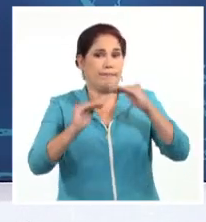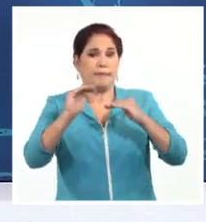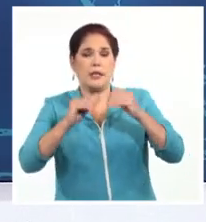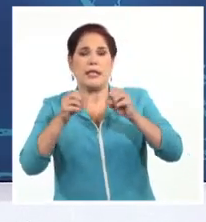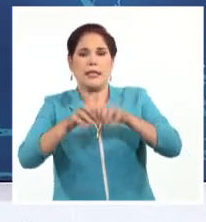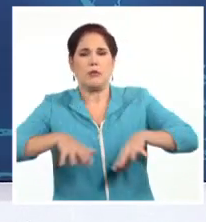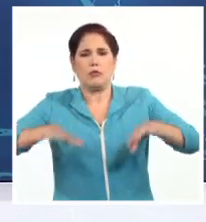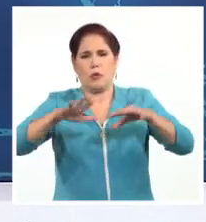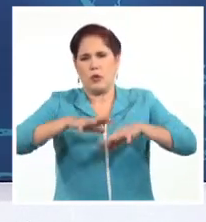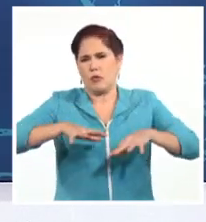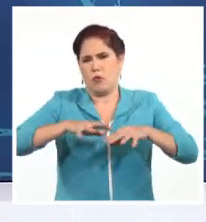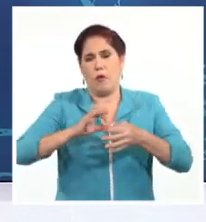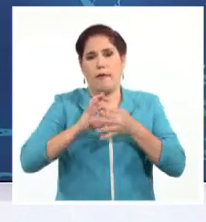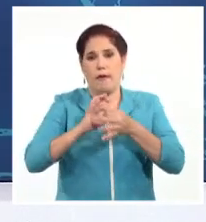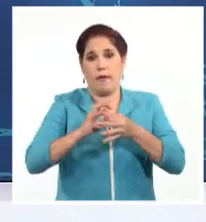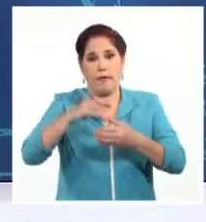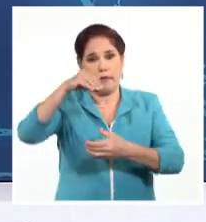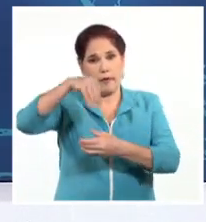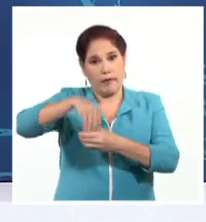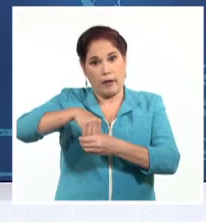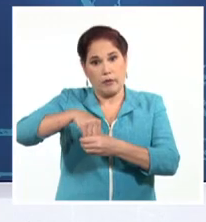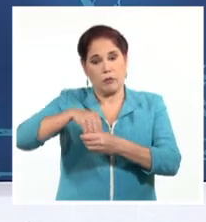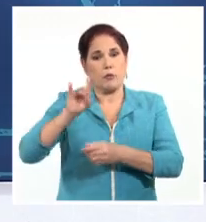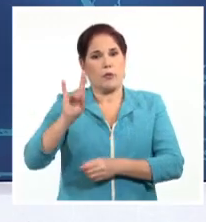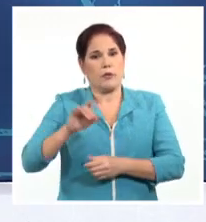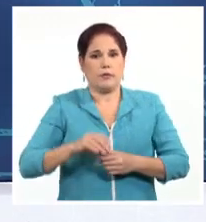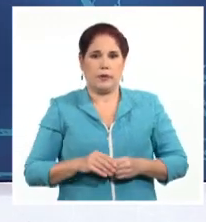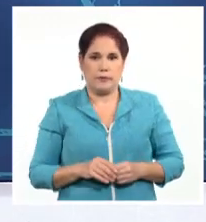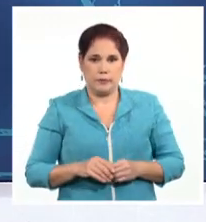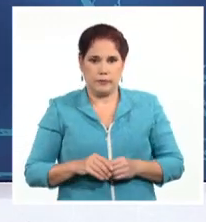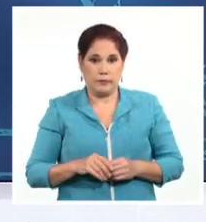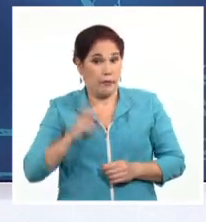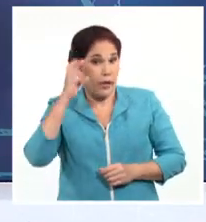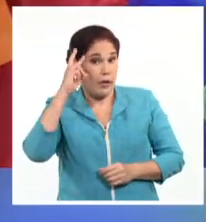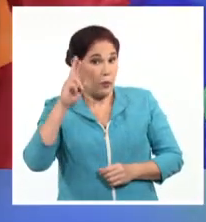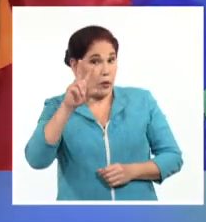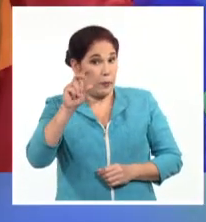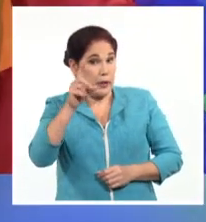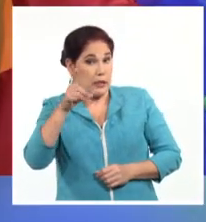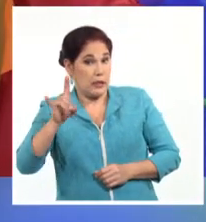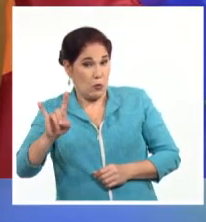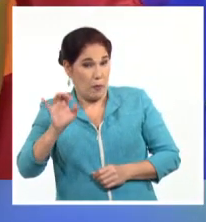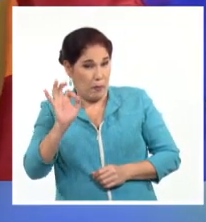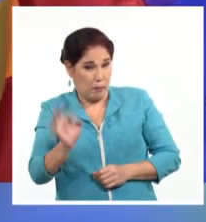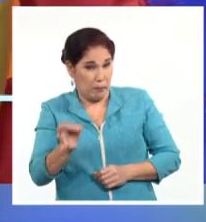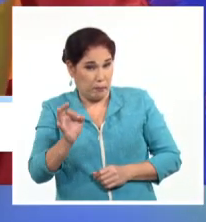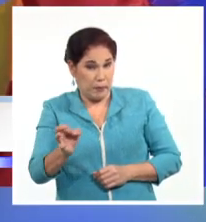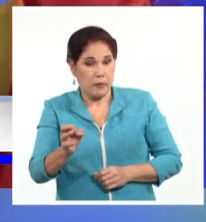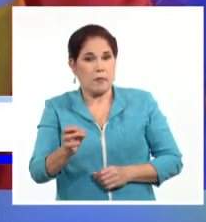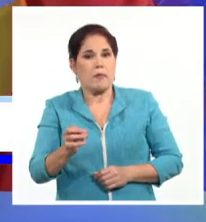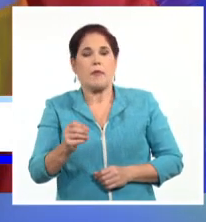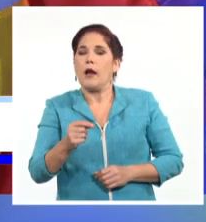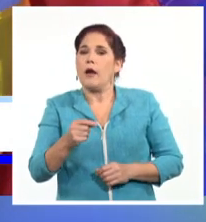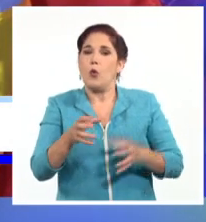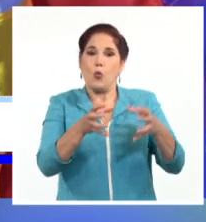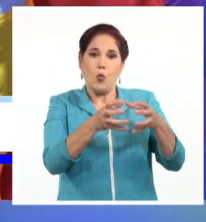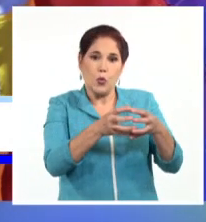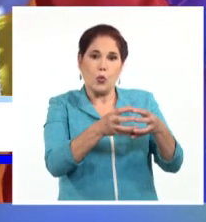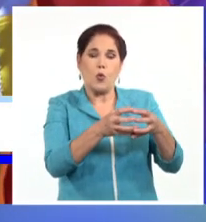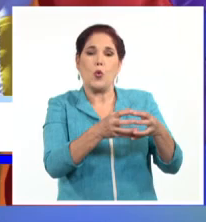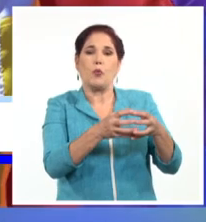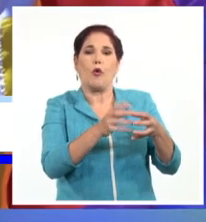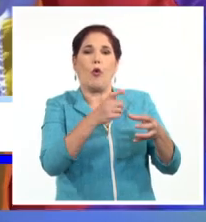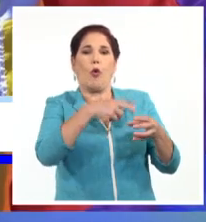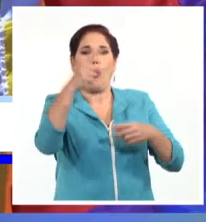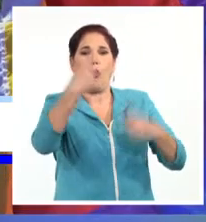que buscan la impunidad para los responsables del golpe de Estado de 2019. Arce señaló que las acciones de la derecha boliviana intentan